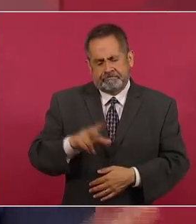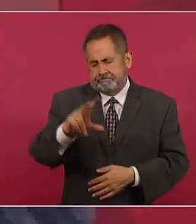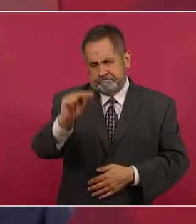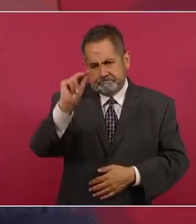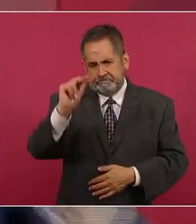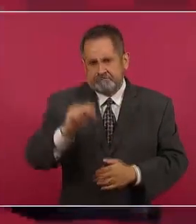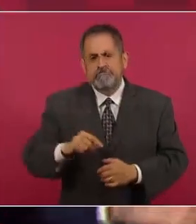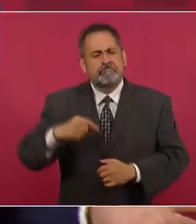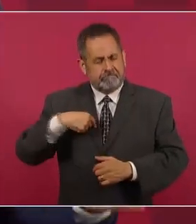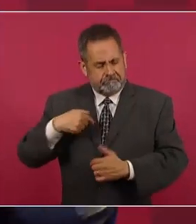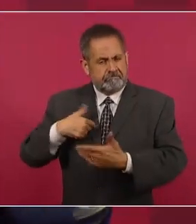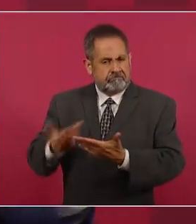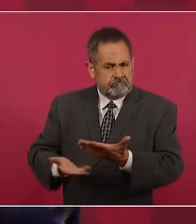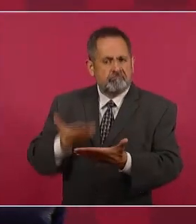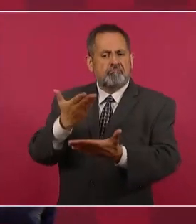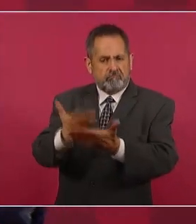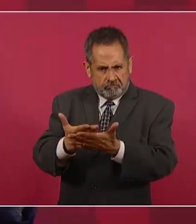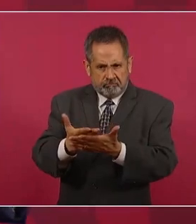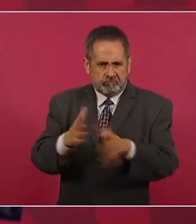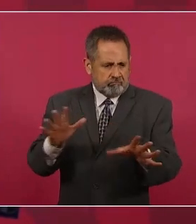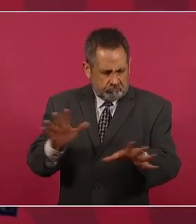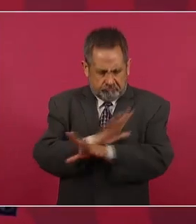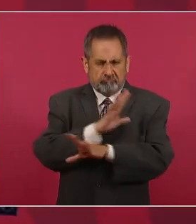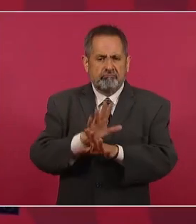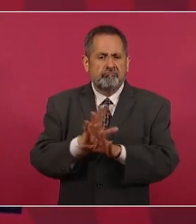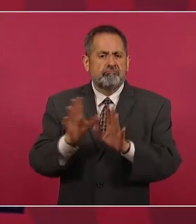¿Qué vamos a hacer en materia democrática?